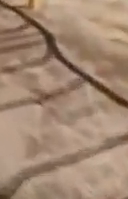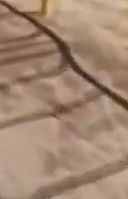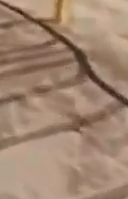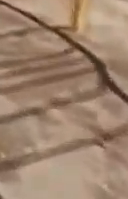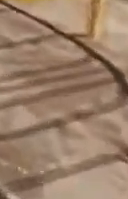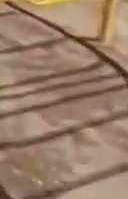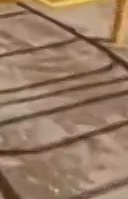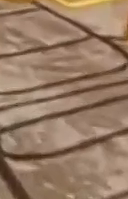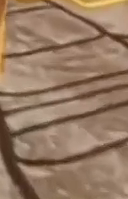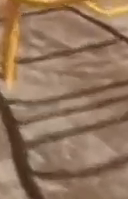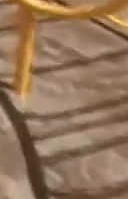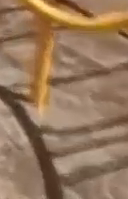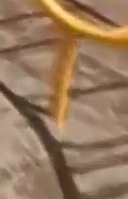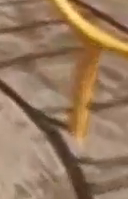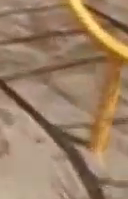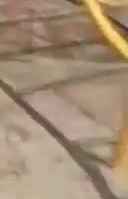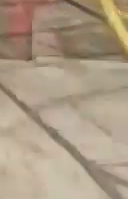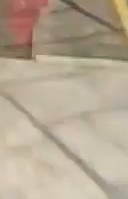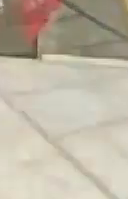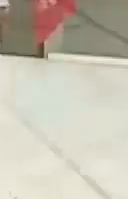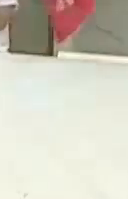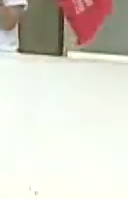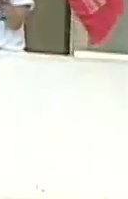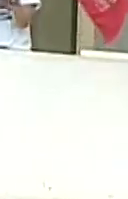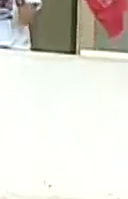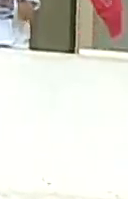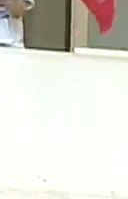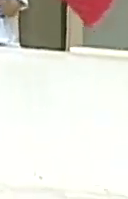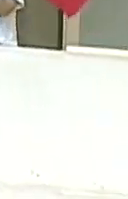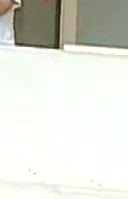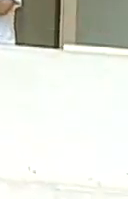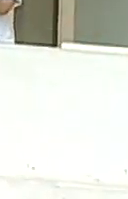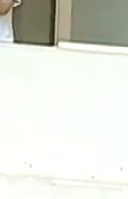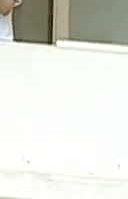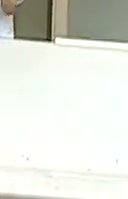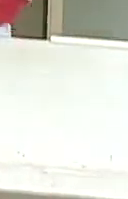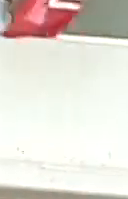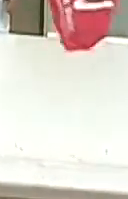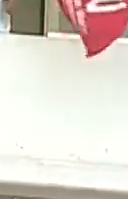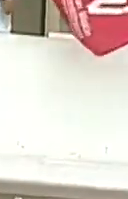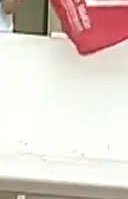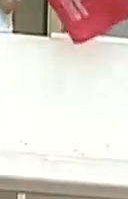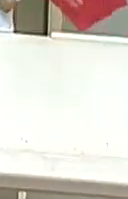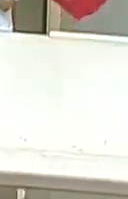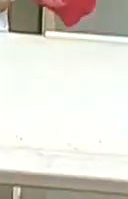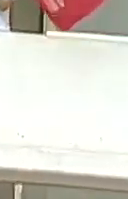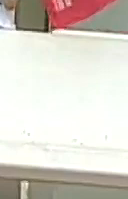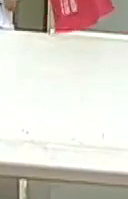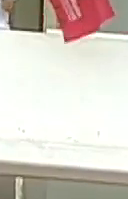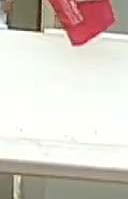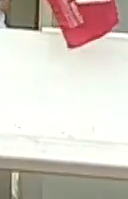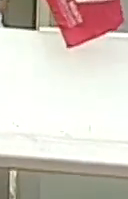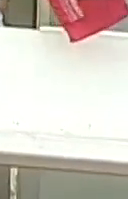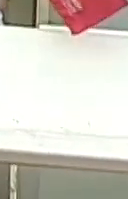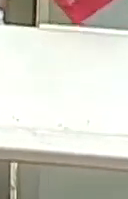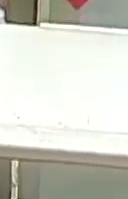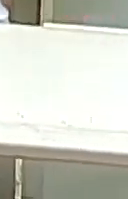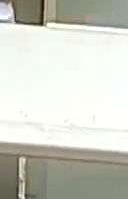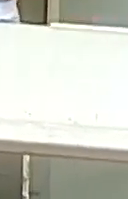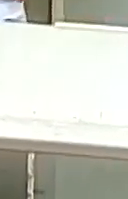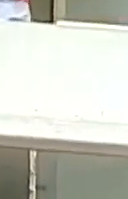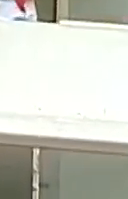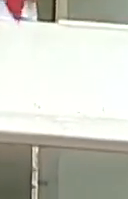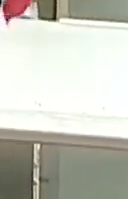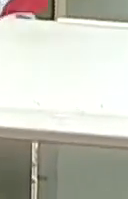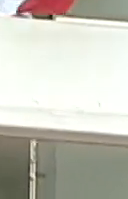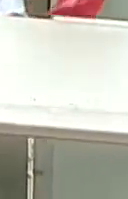el urbanismo Ezequiel Zamora, donde serán entregadas las viviendas el día de hoy por la Revolución Bolivariana. Hay que destacar